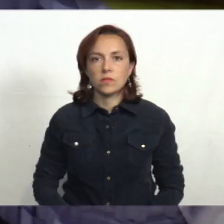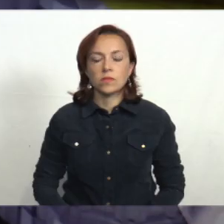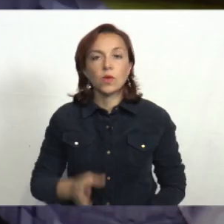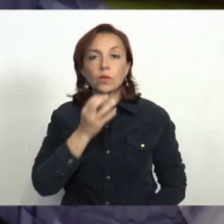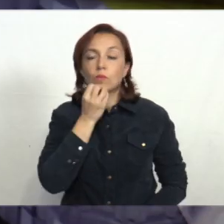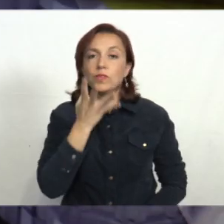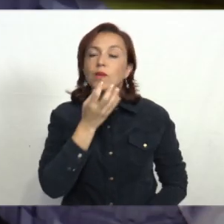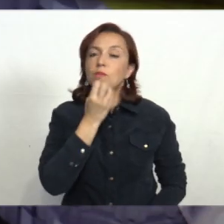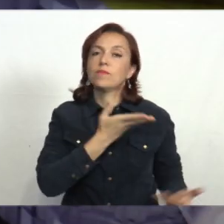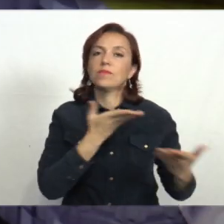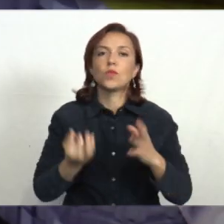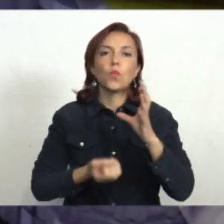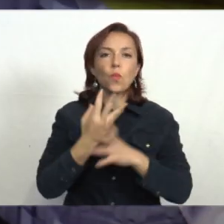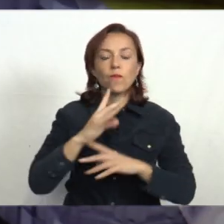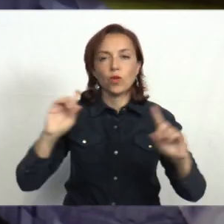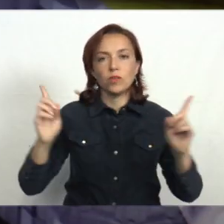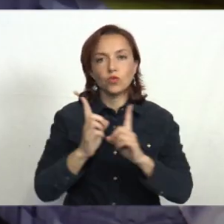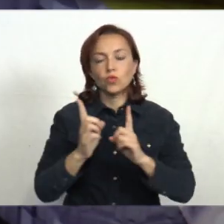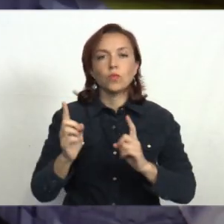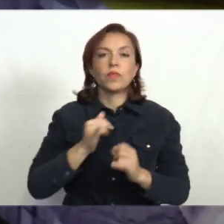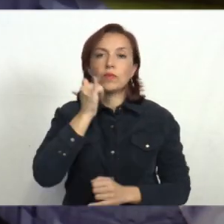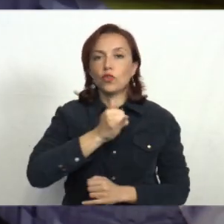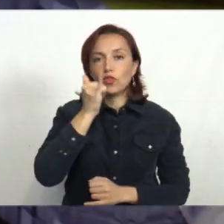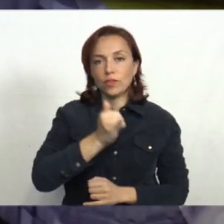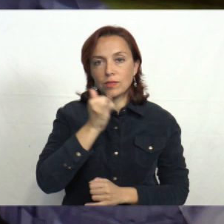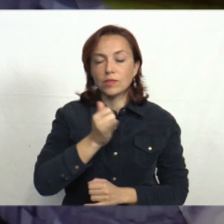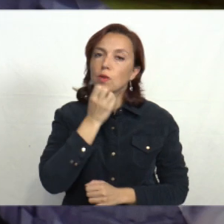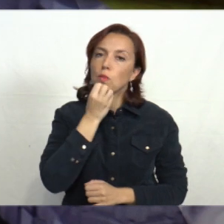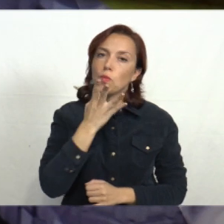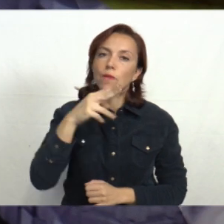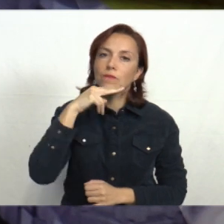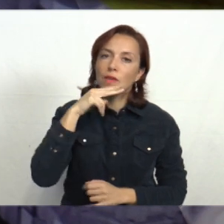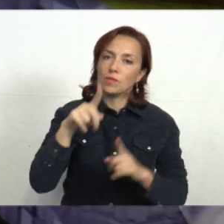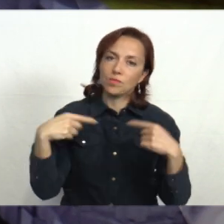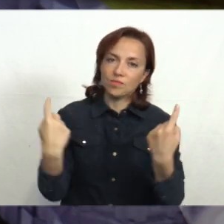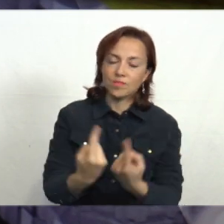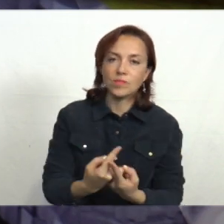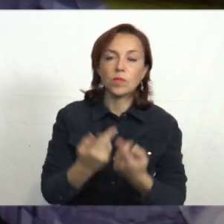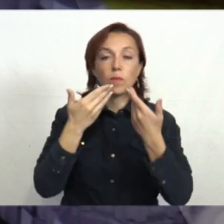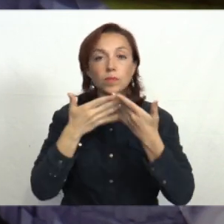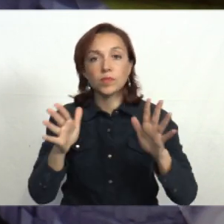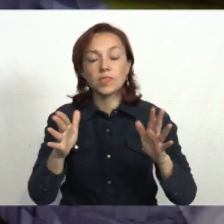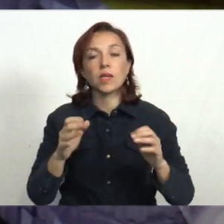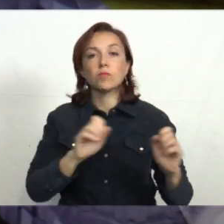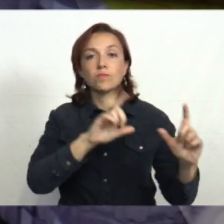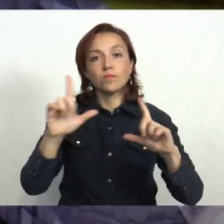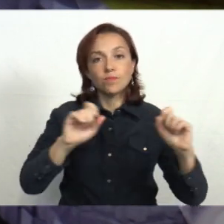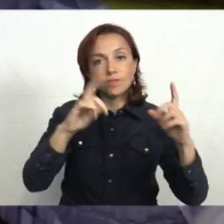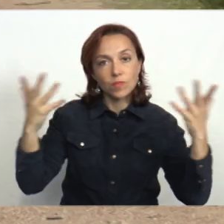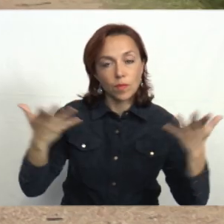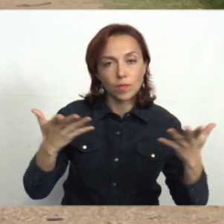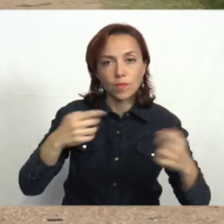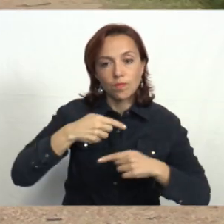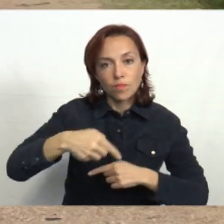¿Qué tal? ¿Cómo están? Bienvenidos a una nueva emisión del resumen semanal de noticias. Buen viernes para todos. Vamos a comenzar con los títulos de esta semana.